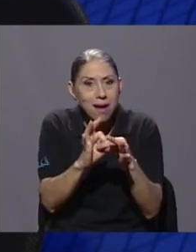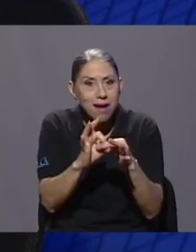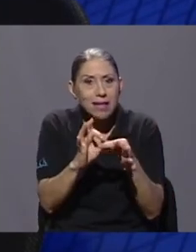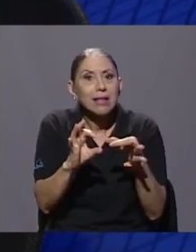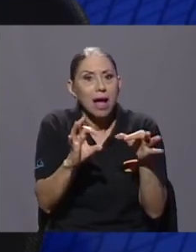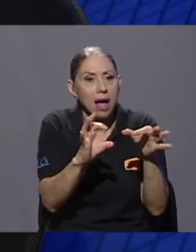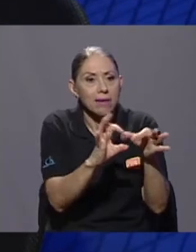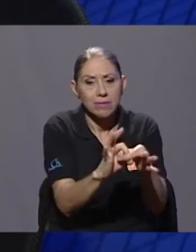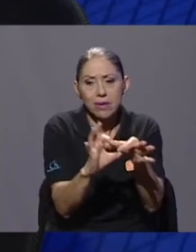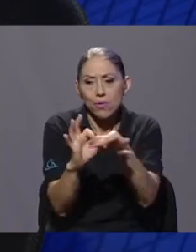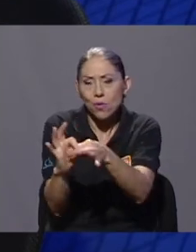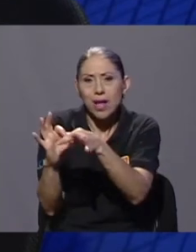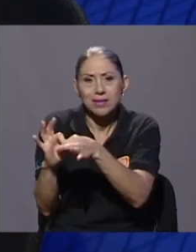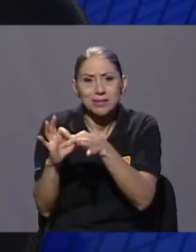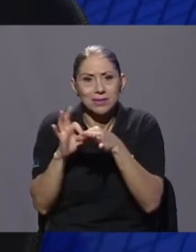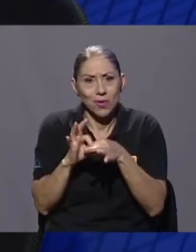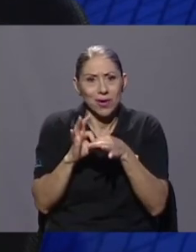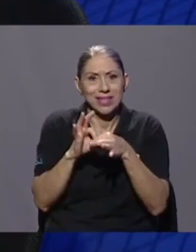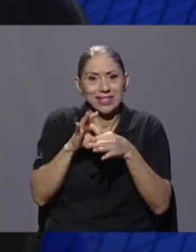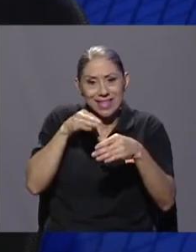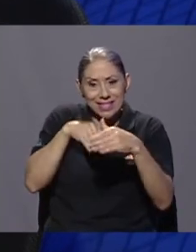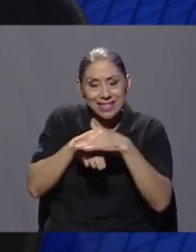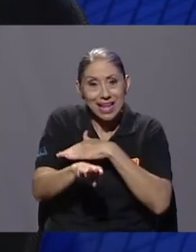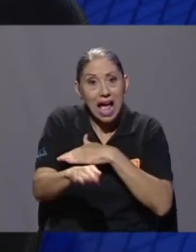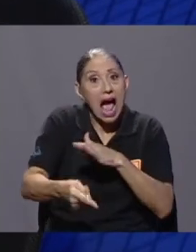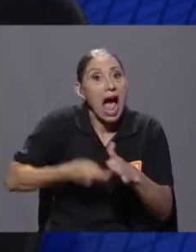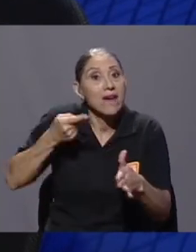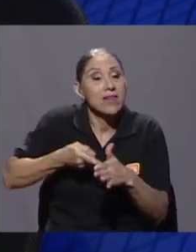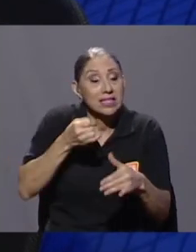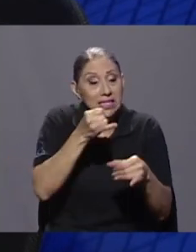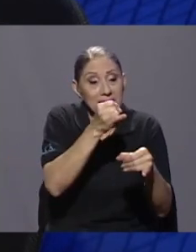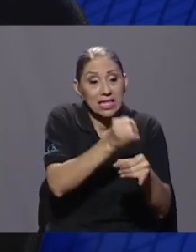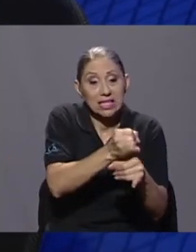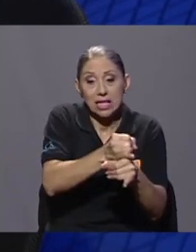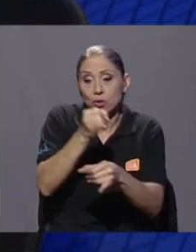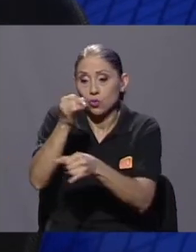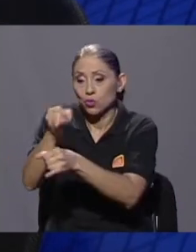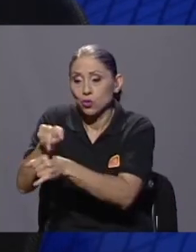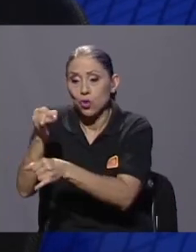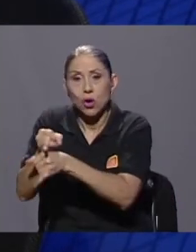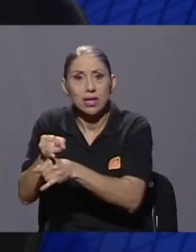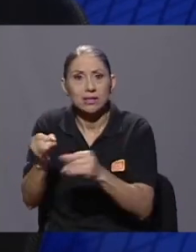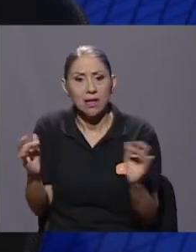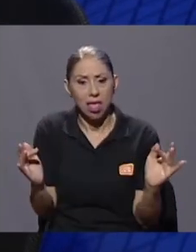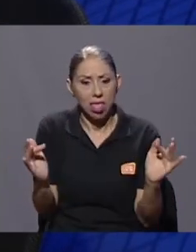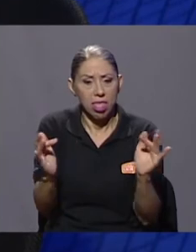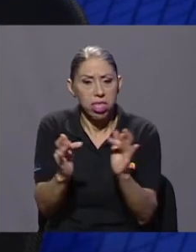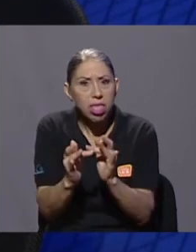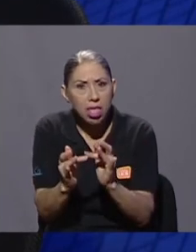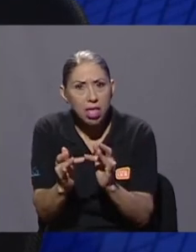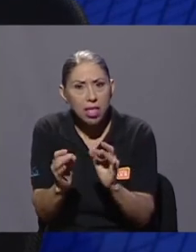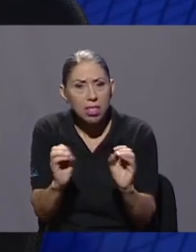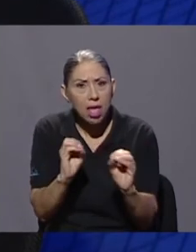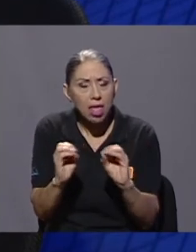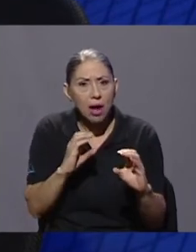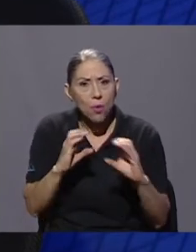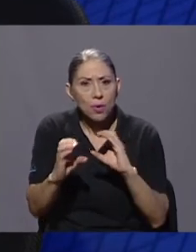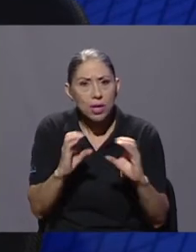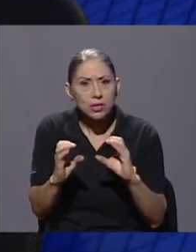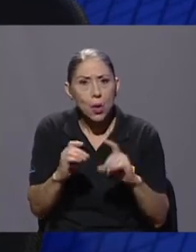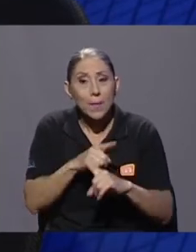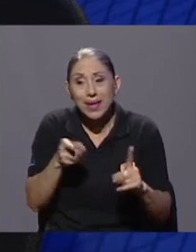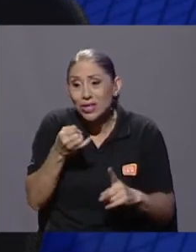porque a veces las instituciones no se comunican entre ellas, si no se apoyan entre ellas, no